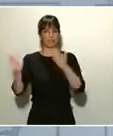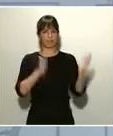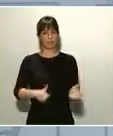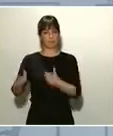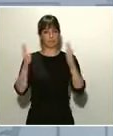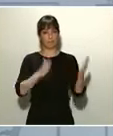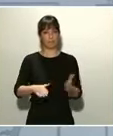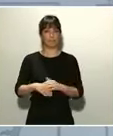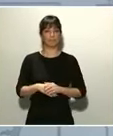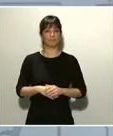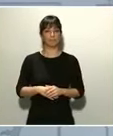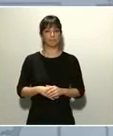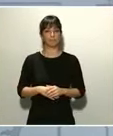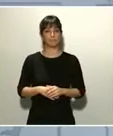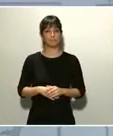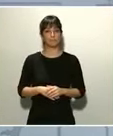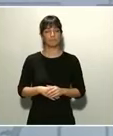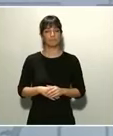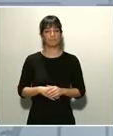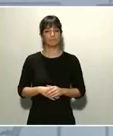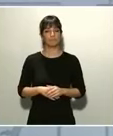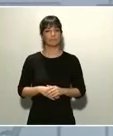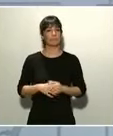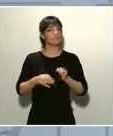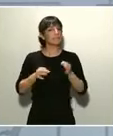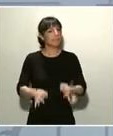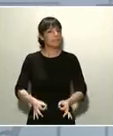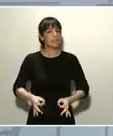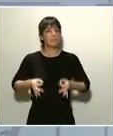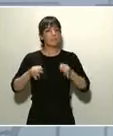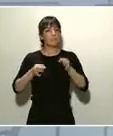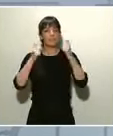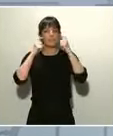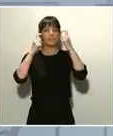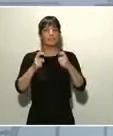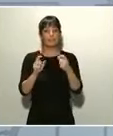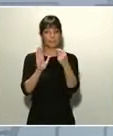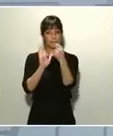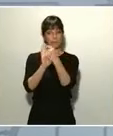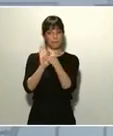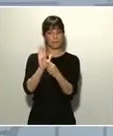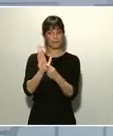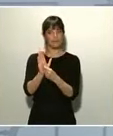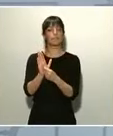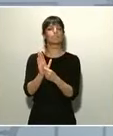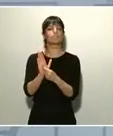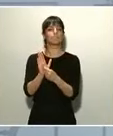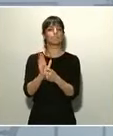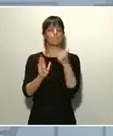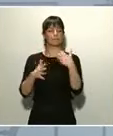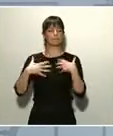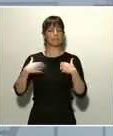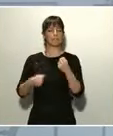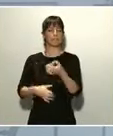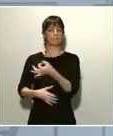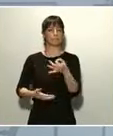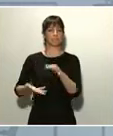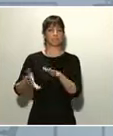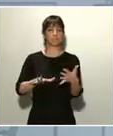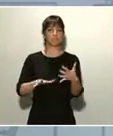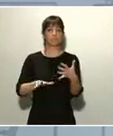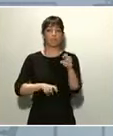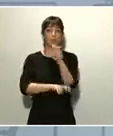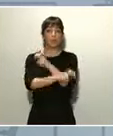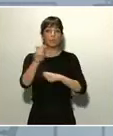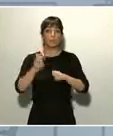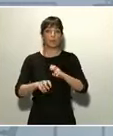momento se ha procurado aplicar medidas que resultaran efectivas desde el punto de vista sanitario y que tuvieran las menores consecuencias posibles